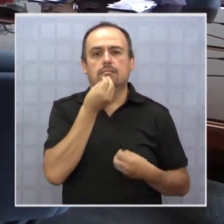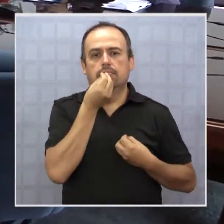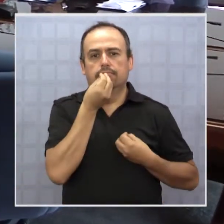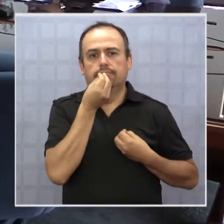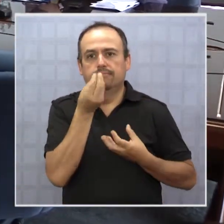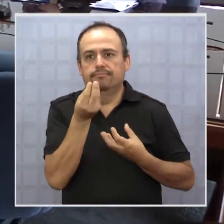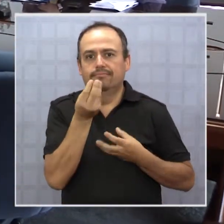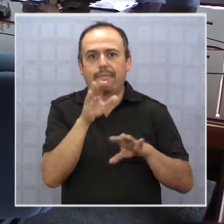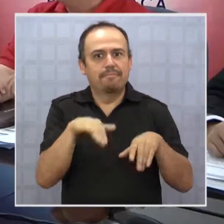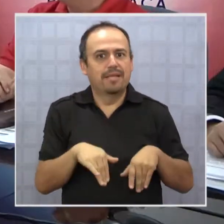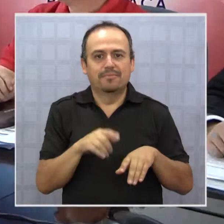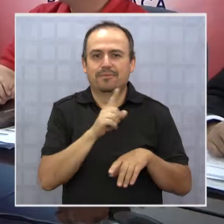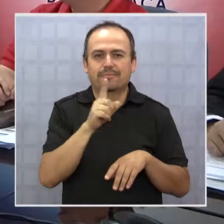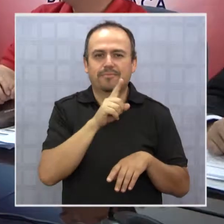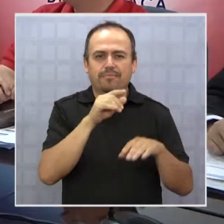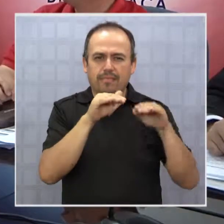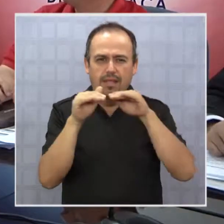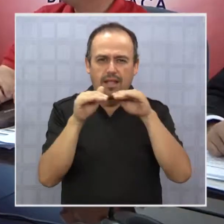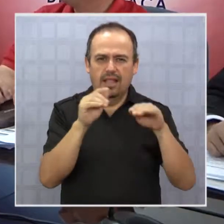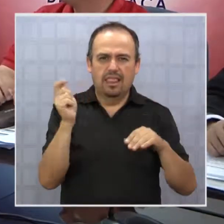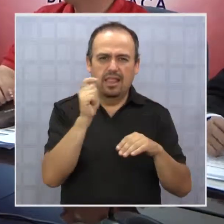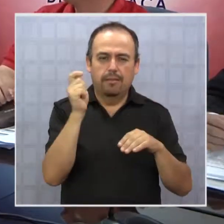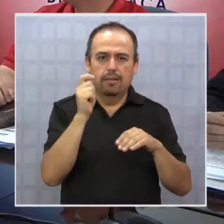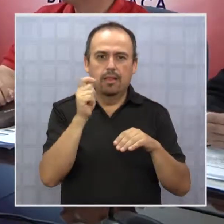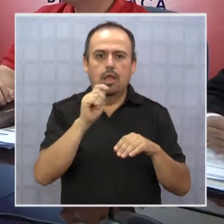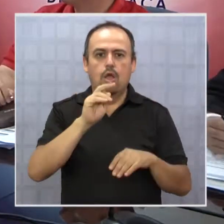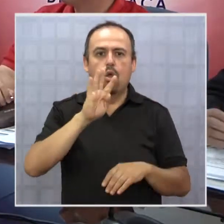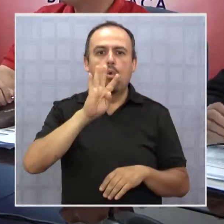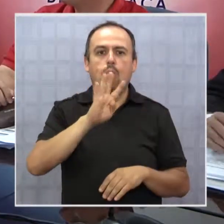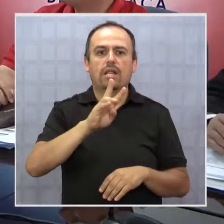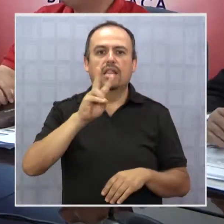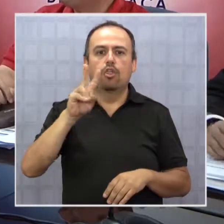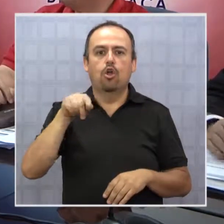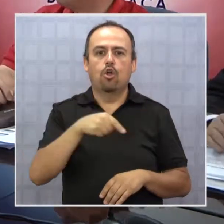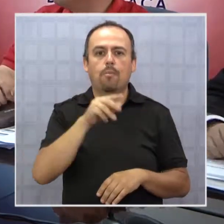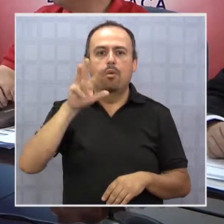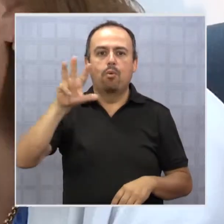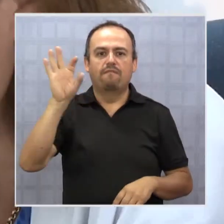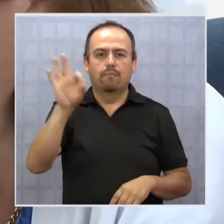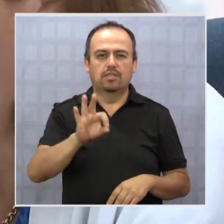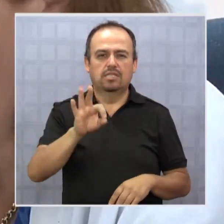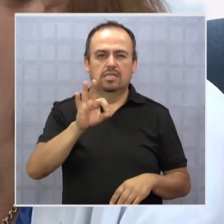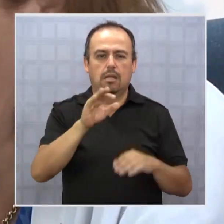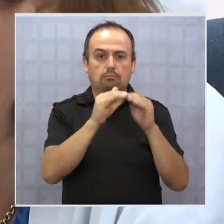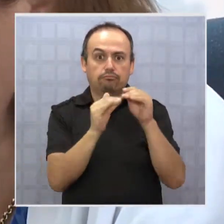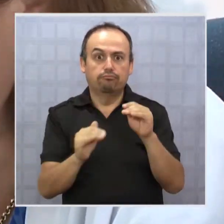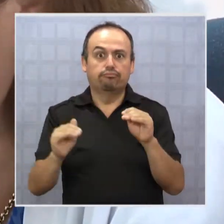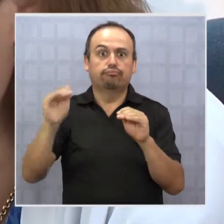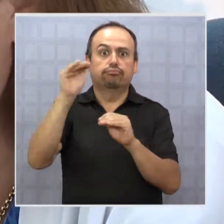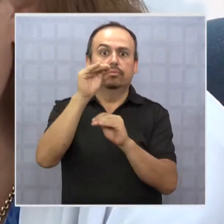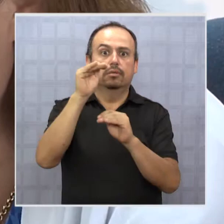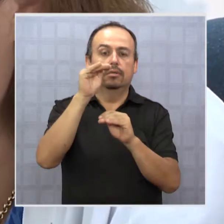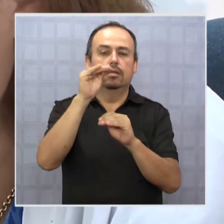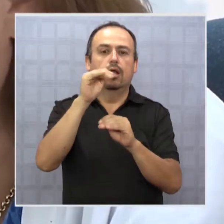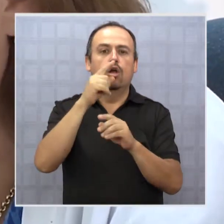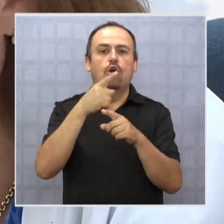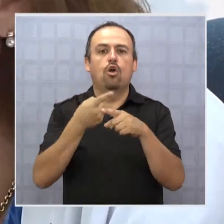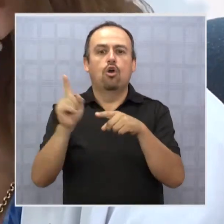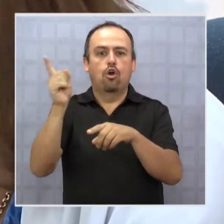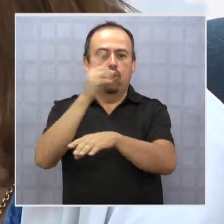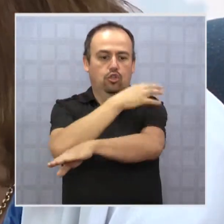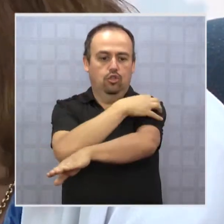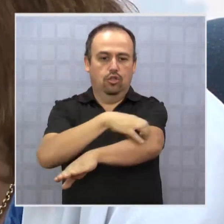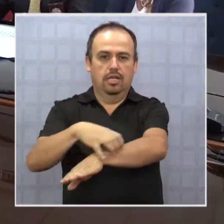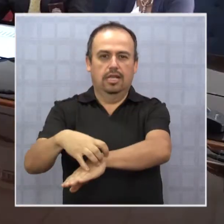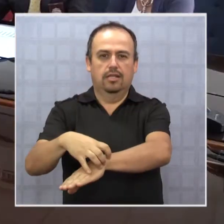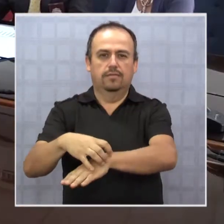pudo decir lo mismo, ya que la media tarapaqueña llegó a 42,9%, muy por encima de lo que sucede en el resto